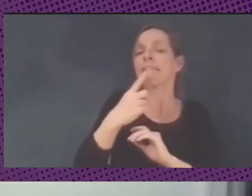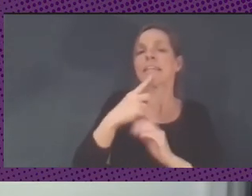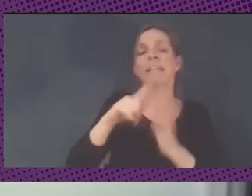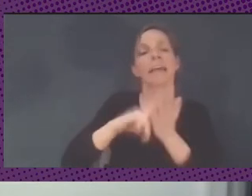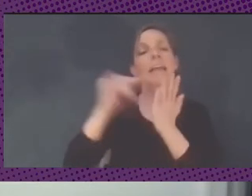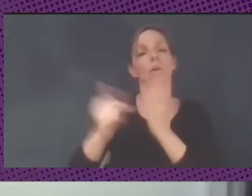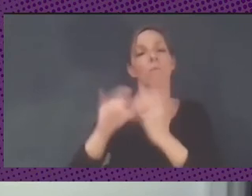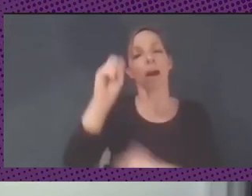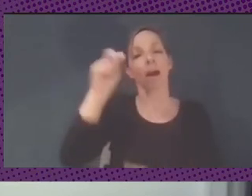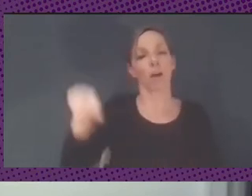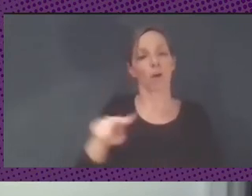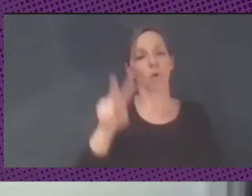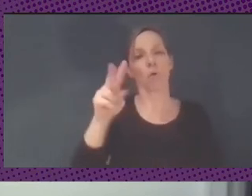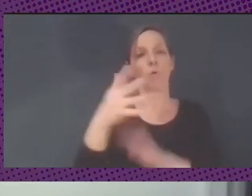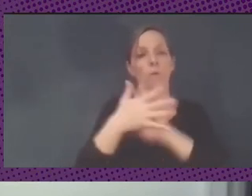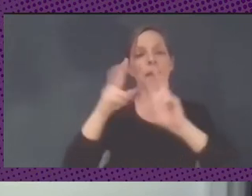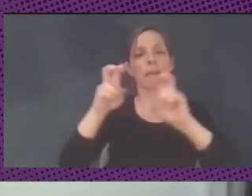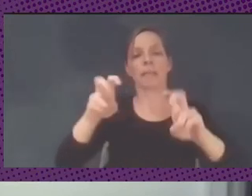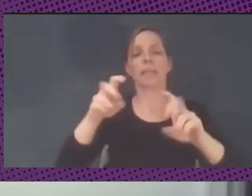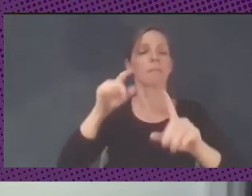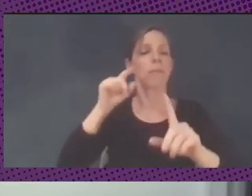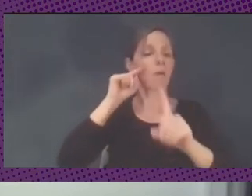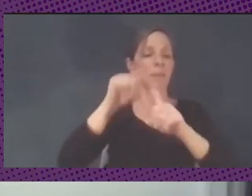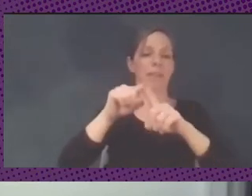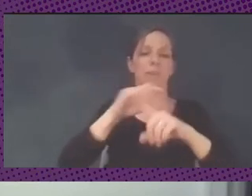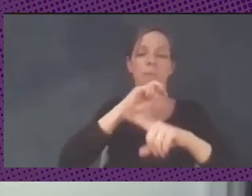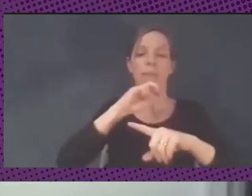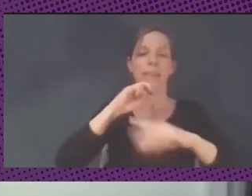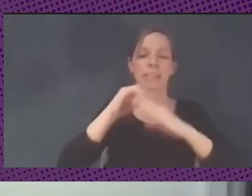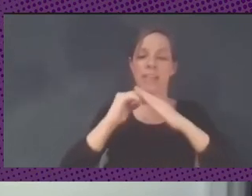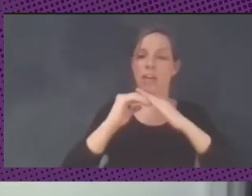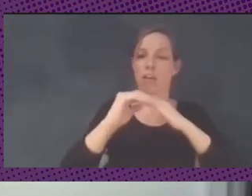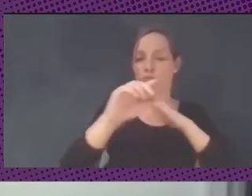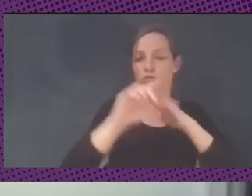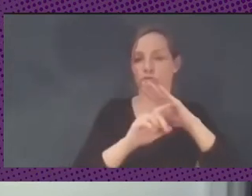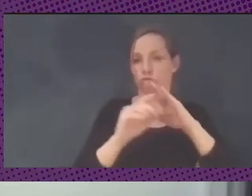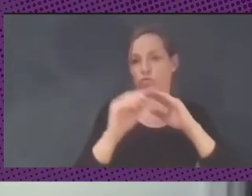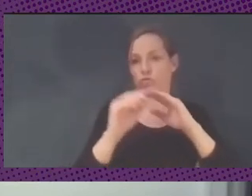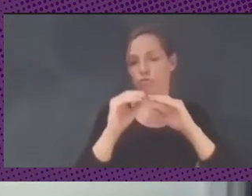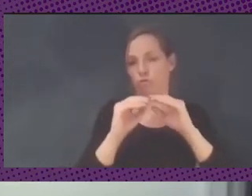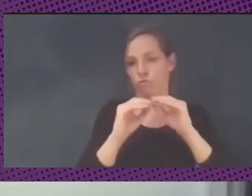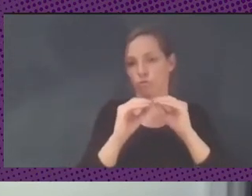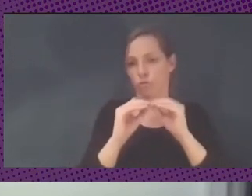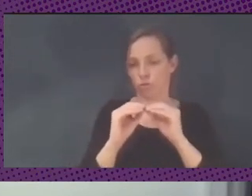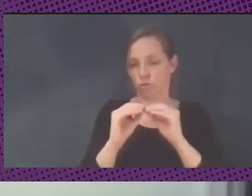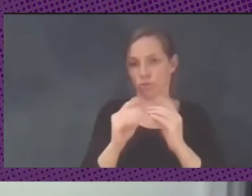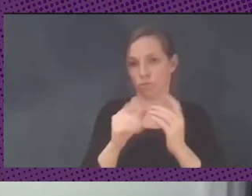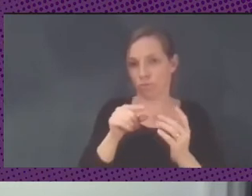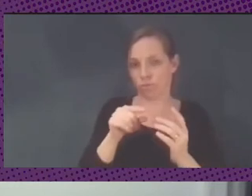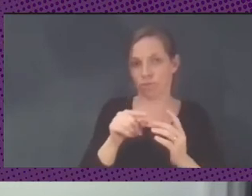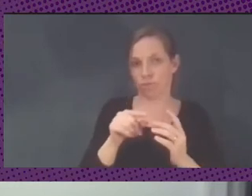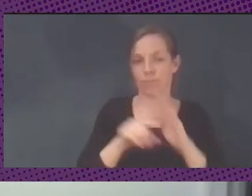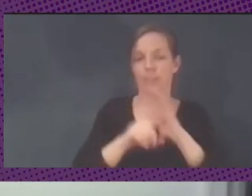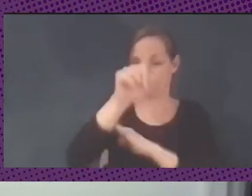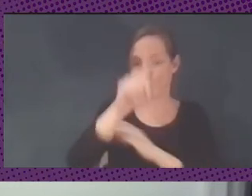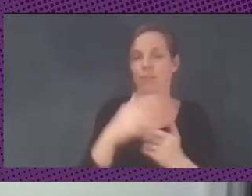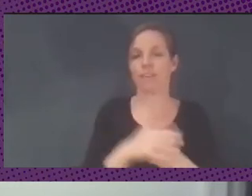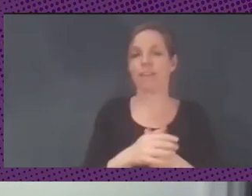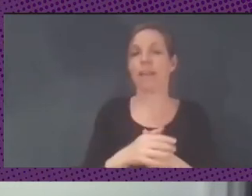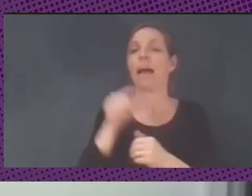cómo es uno de los principales argumentos de la OVBAN para seguir la estrategia.